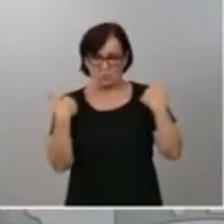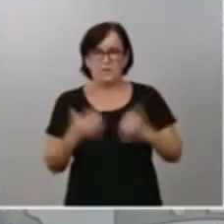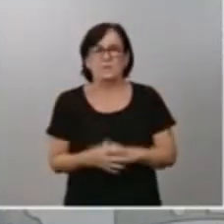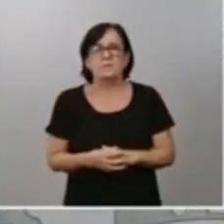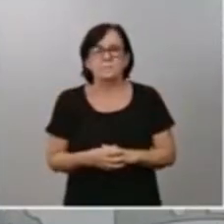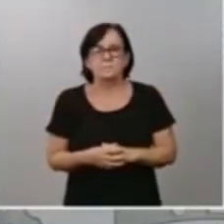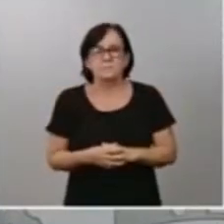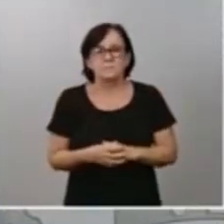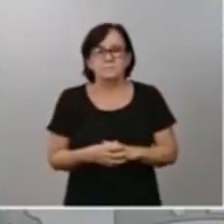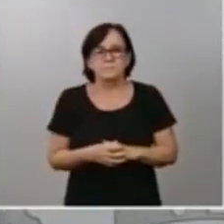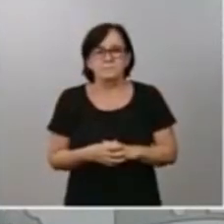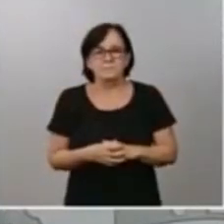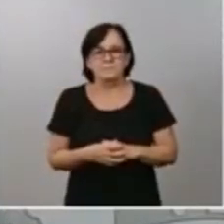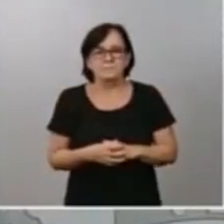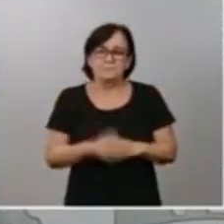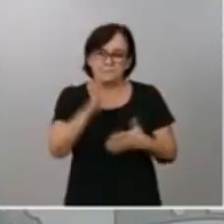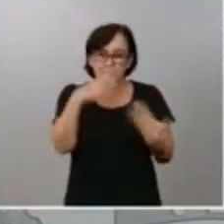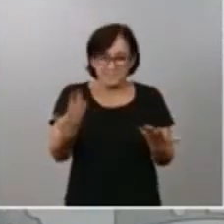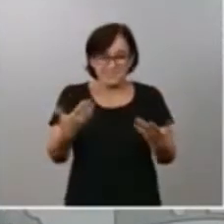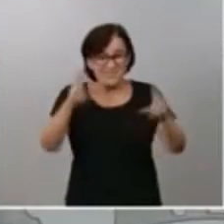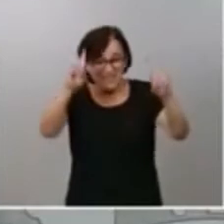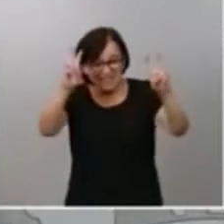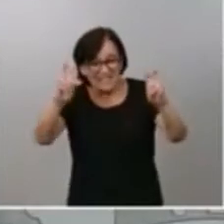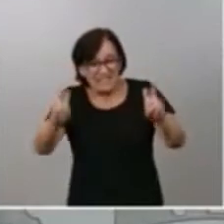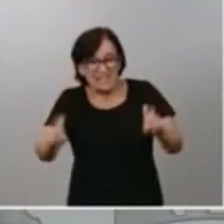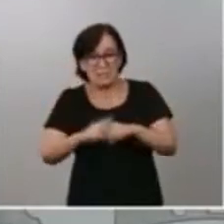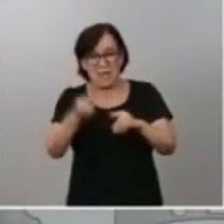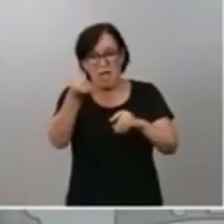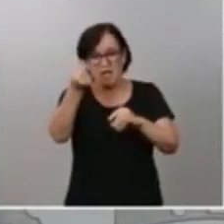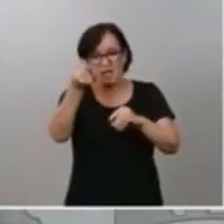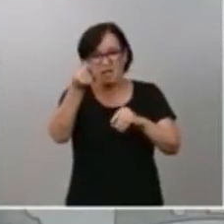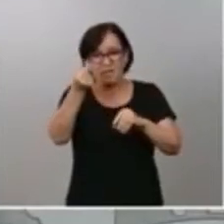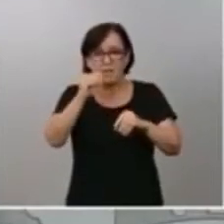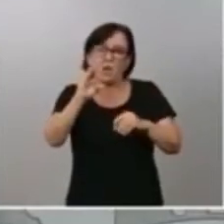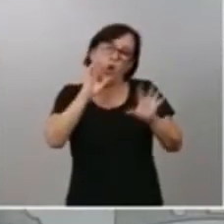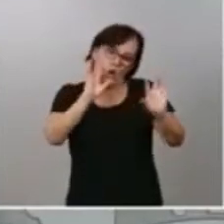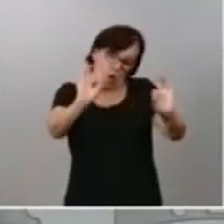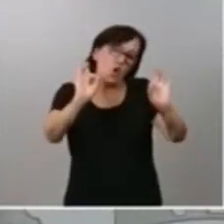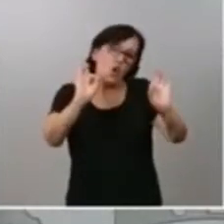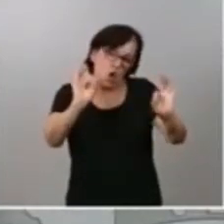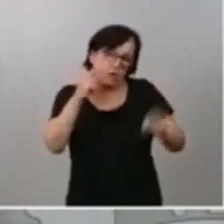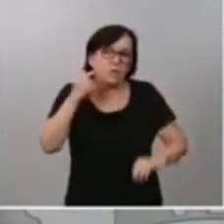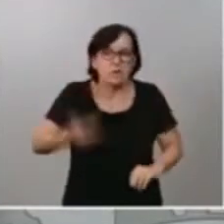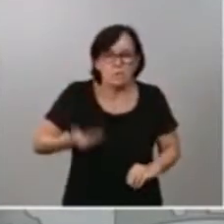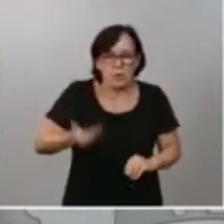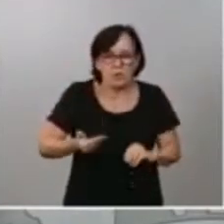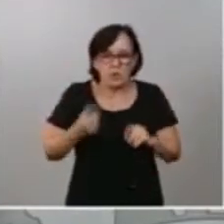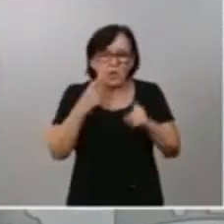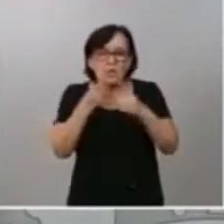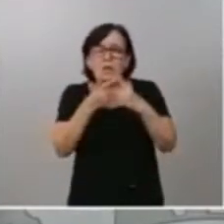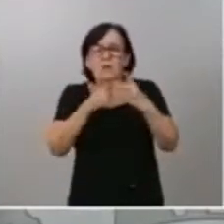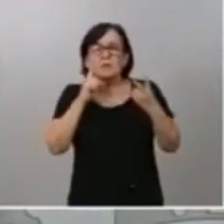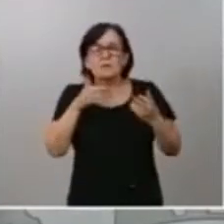Más allá de las cuestiones estrictamente financieras, que son lógicamente importantes, hay que resaltar la movilización, yo diría que épica,